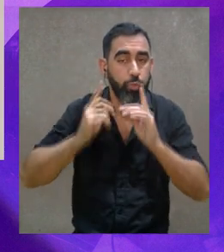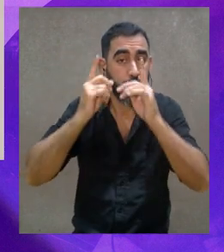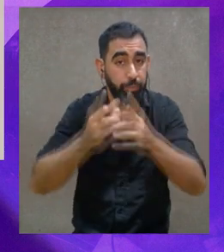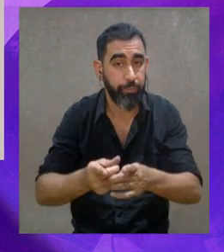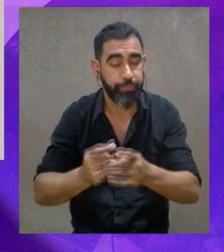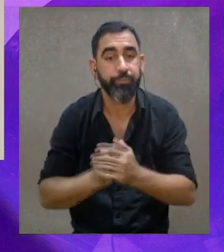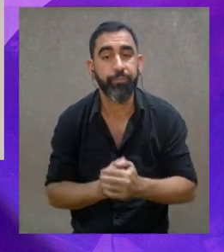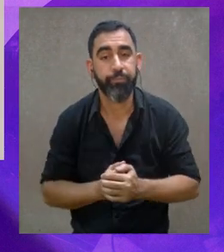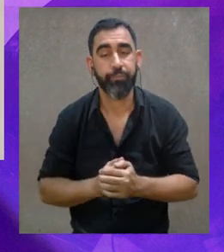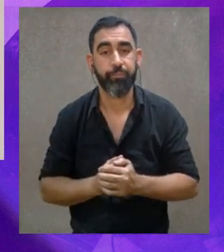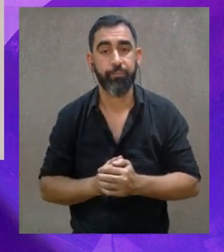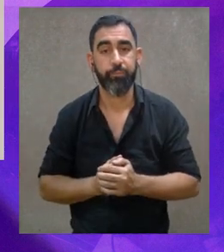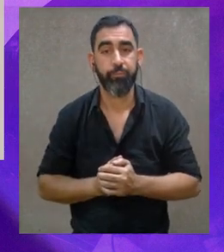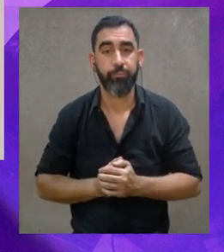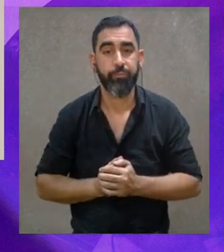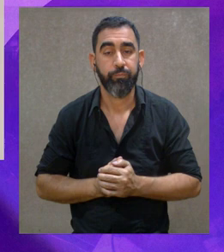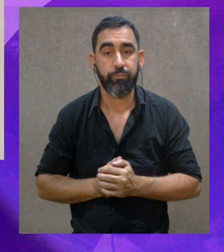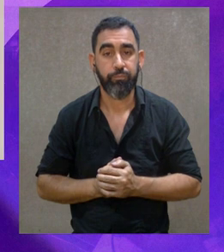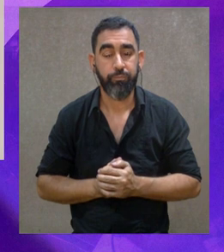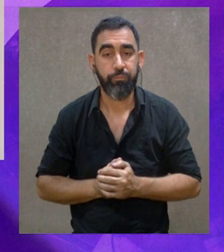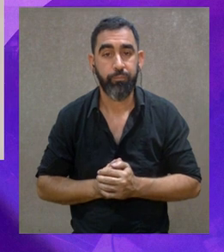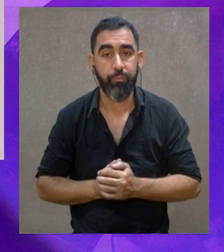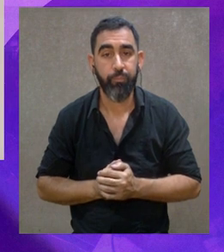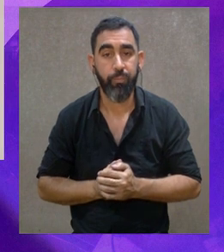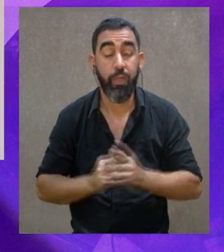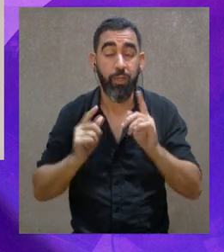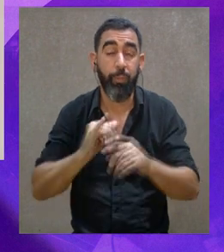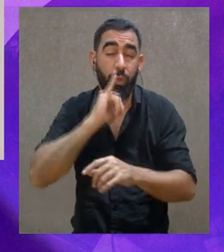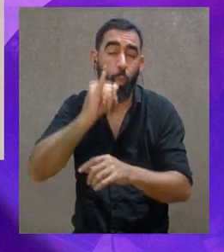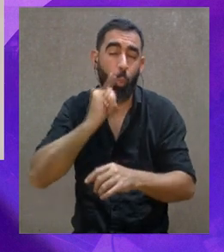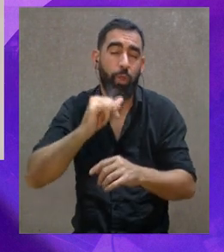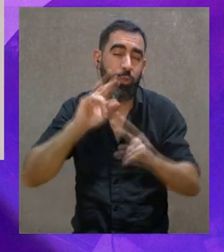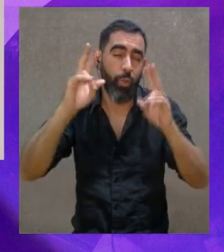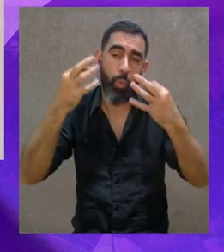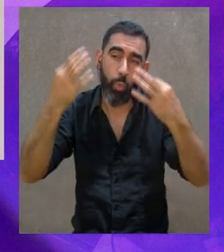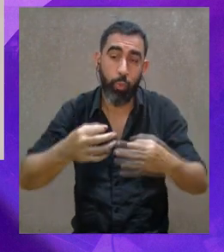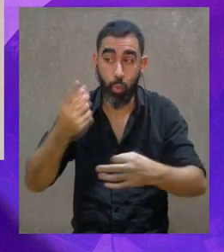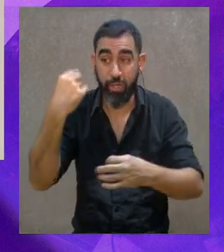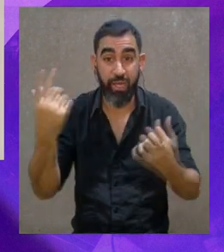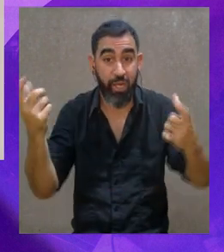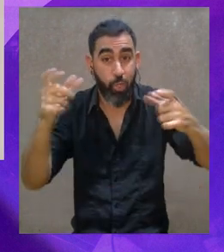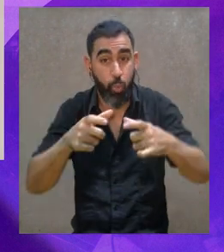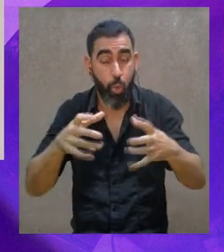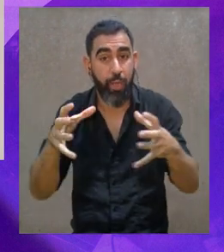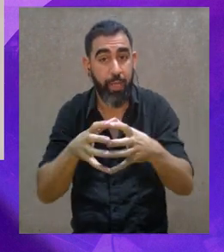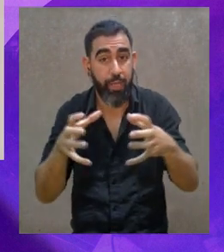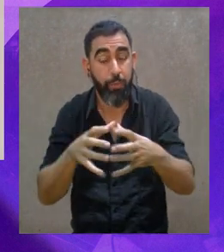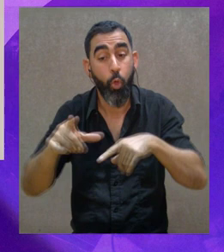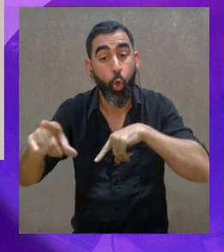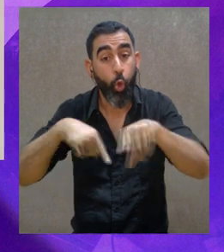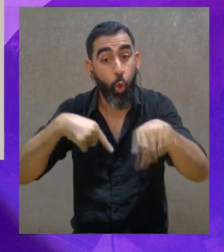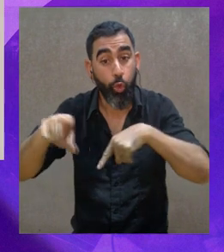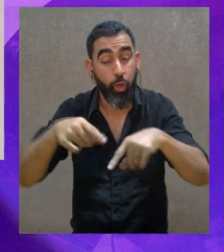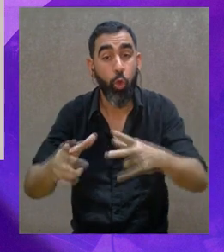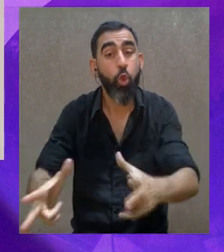y emocionalmente. Y un poco para englobarme, les cuento una anécdota que justo ayer tuvimos una reunión de